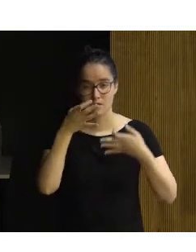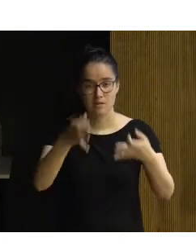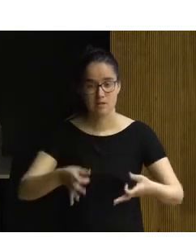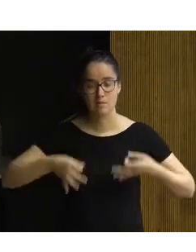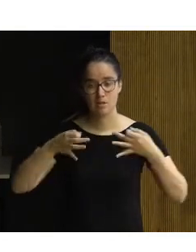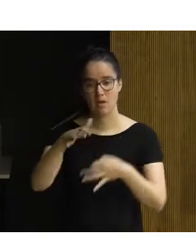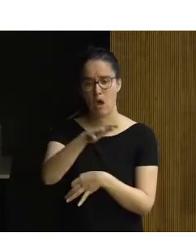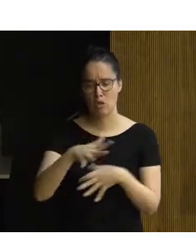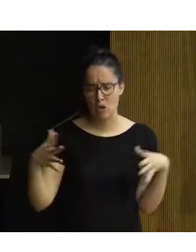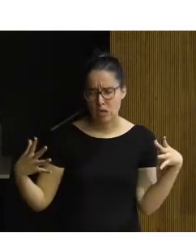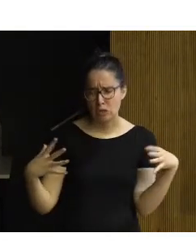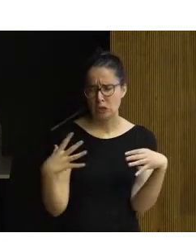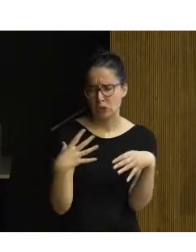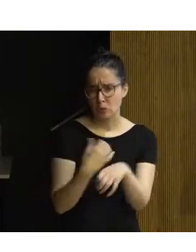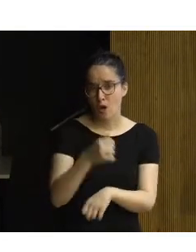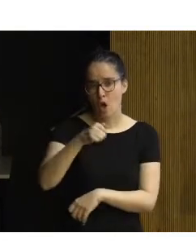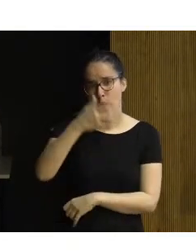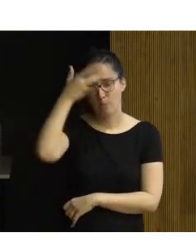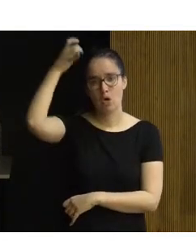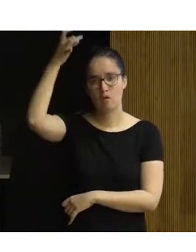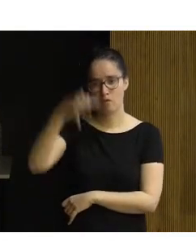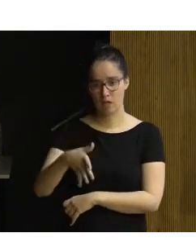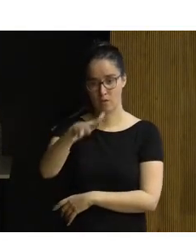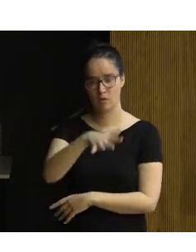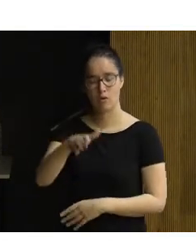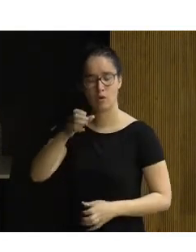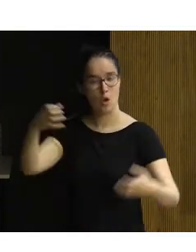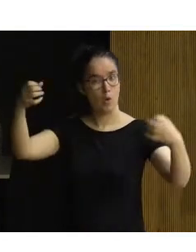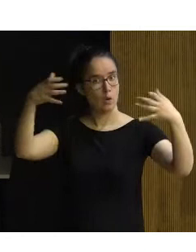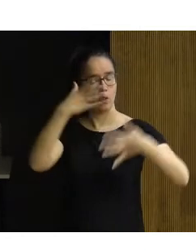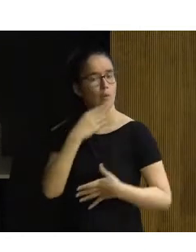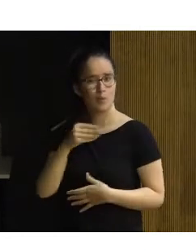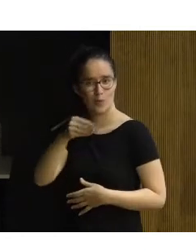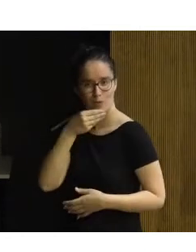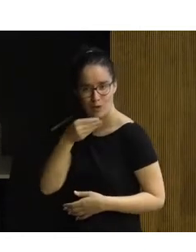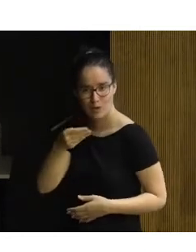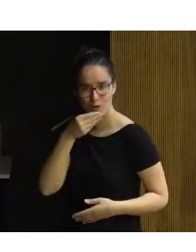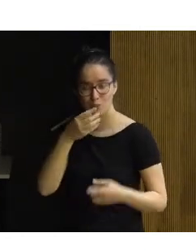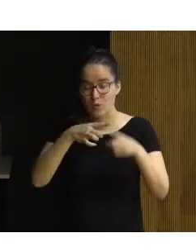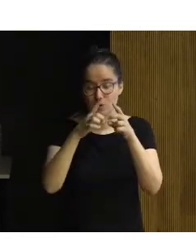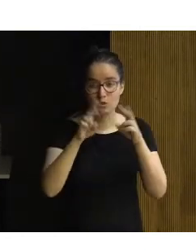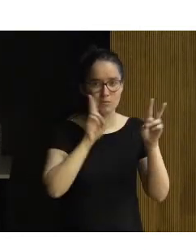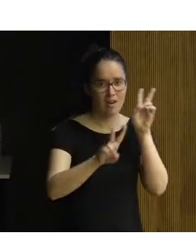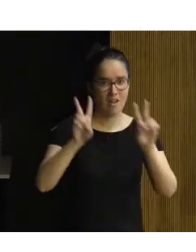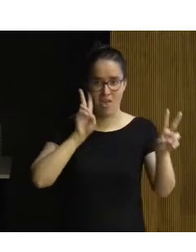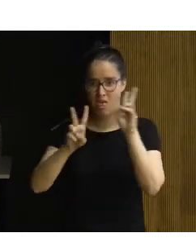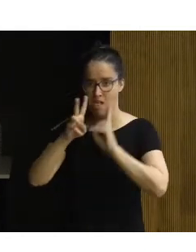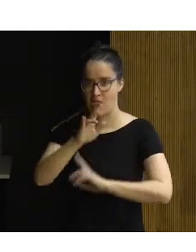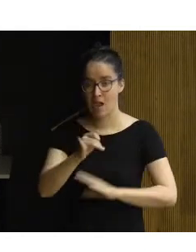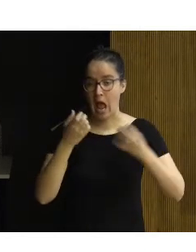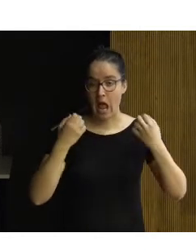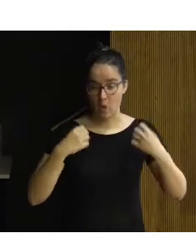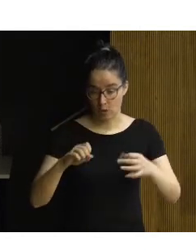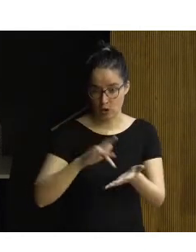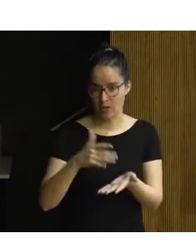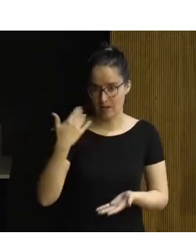a sitios lúgubres y hoy por fin me llevas a un sitio luminoso, bonito, donde hay montones de cosas que ver y donde, aunque ya